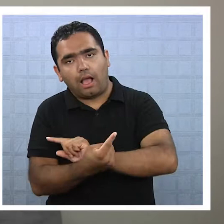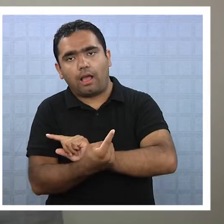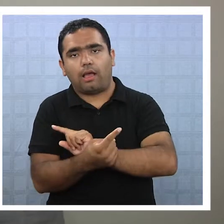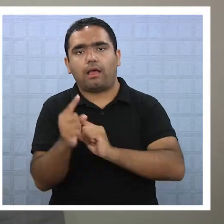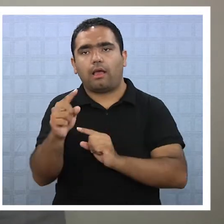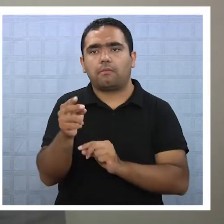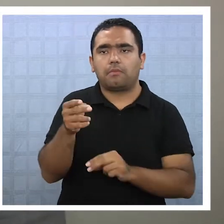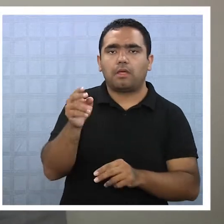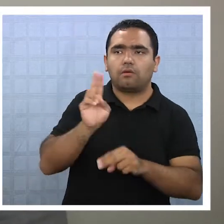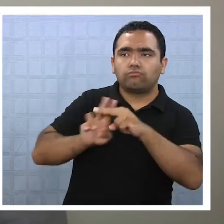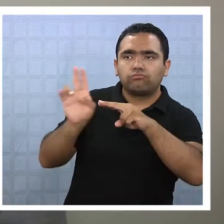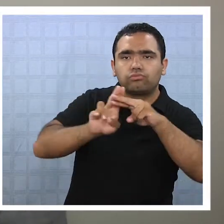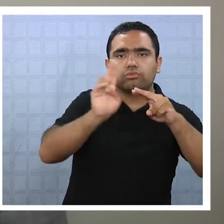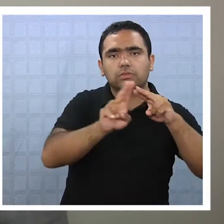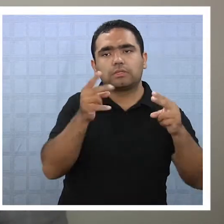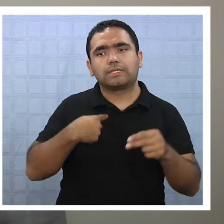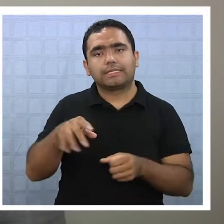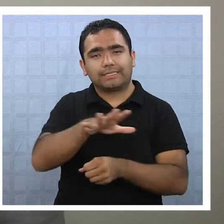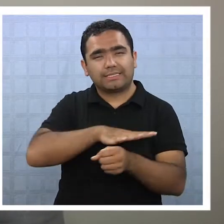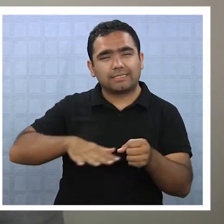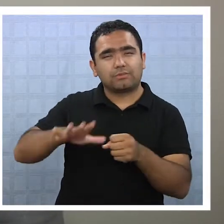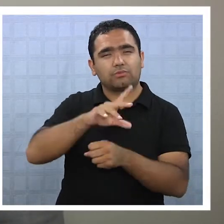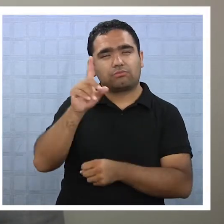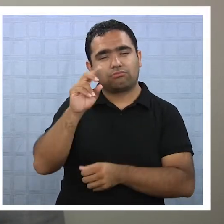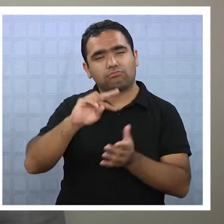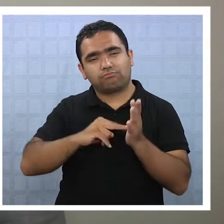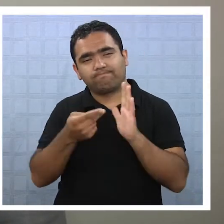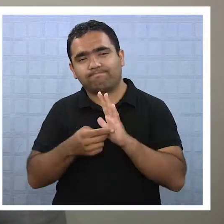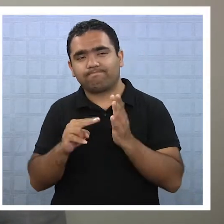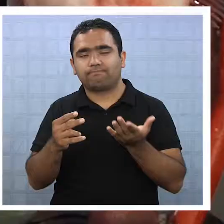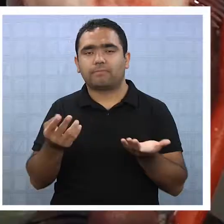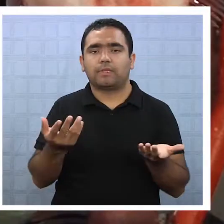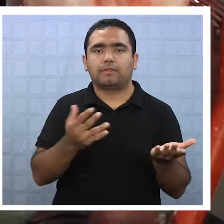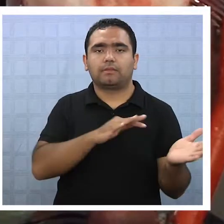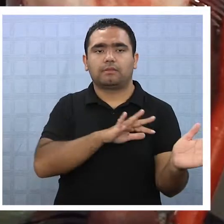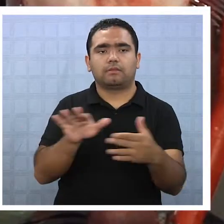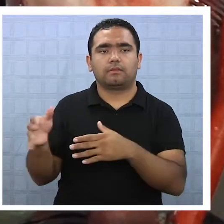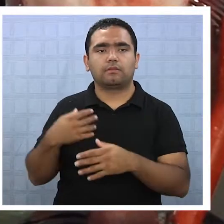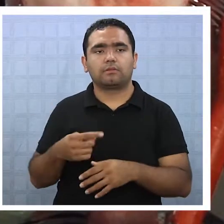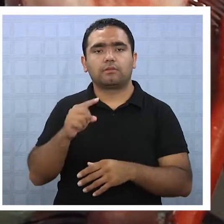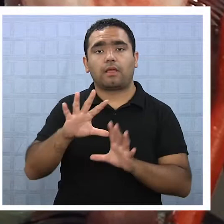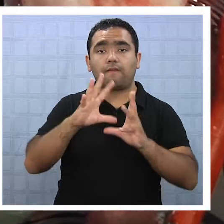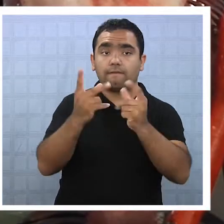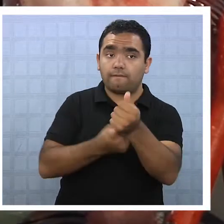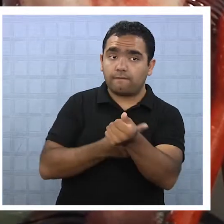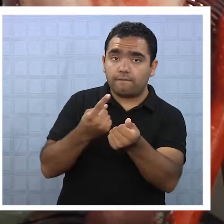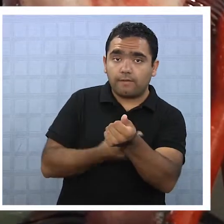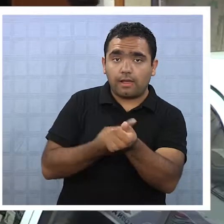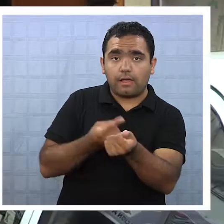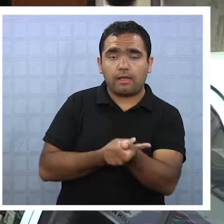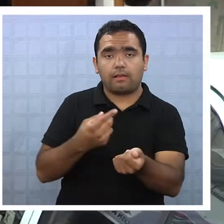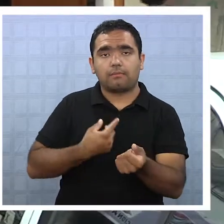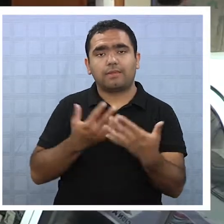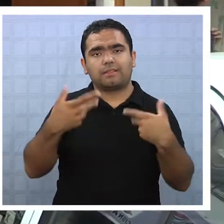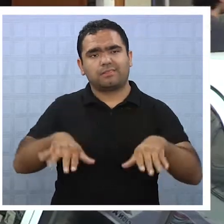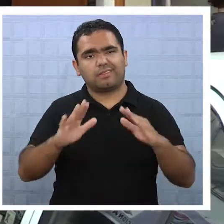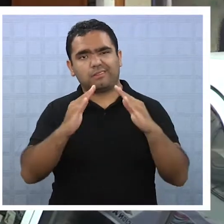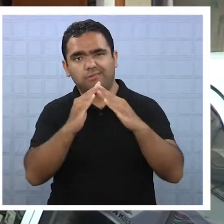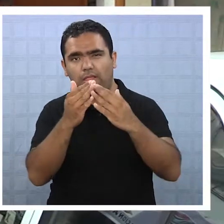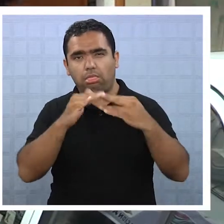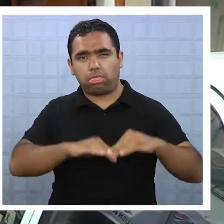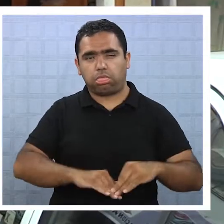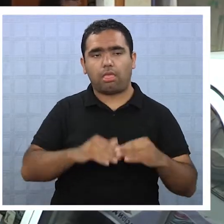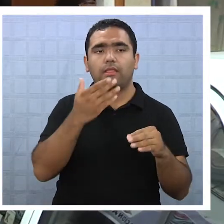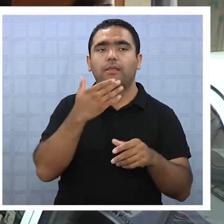y poder salir del paso de esta situación bastante dramática que vivimos. El senador dijo que tanto las familias que han perdido sus viviendas,